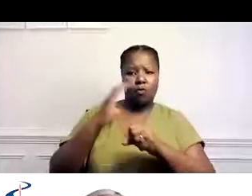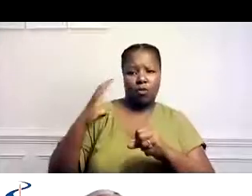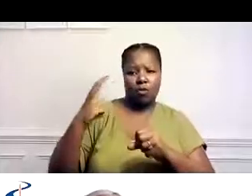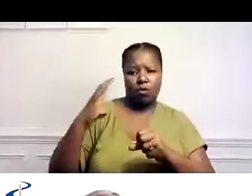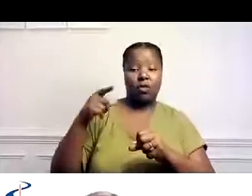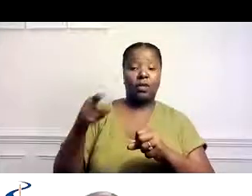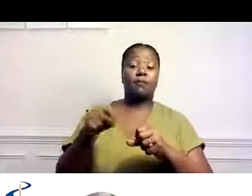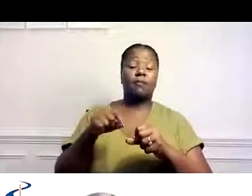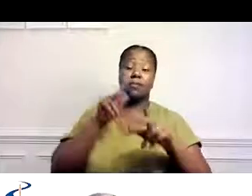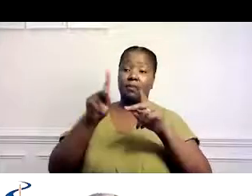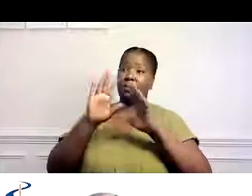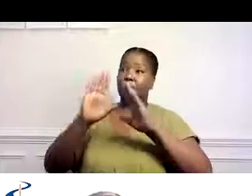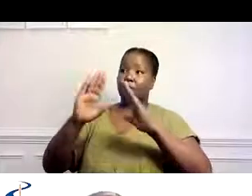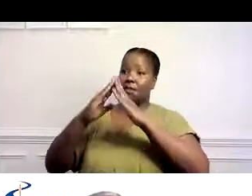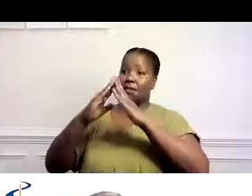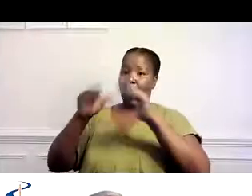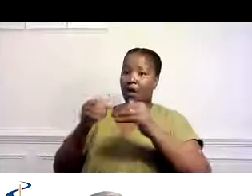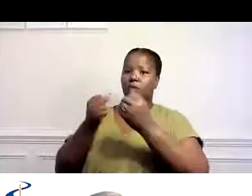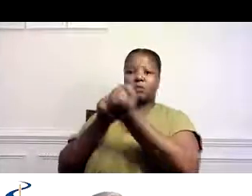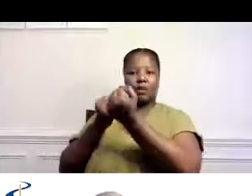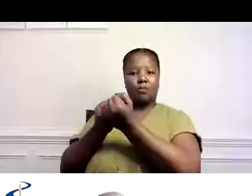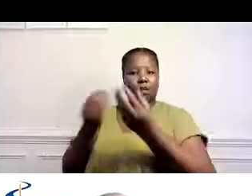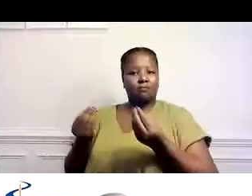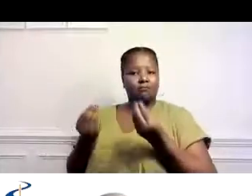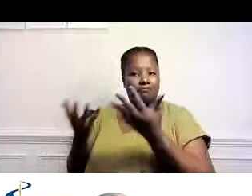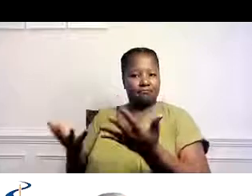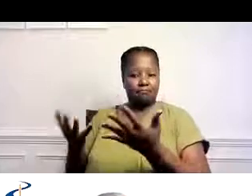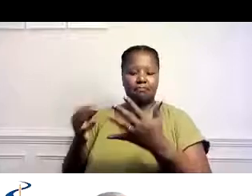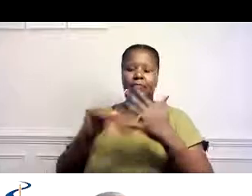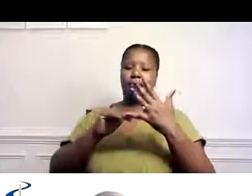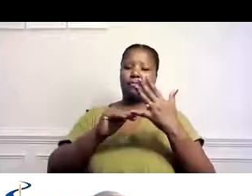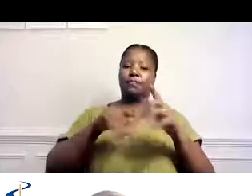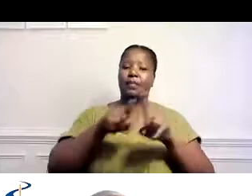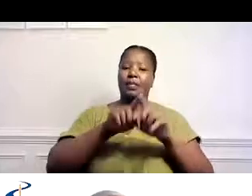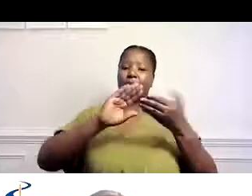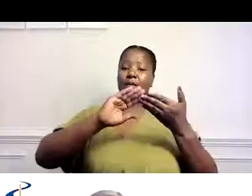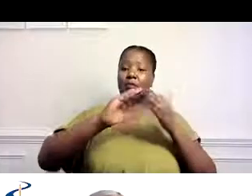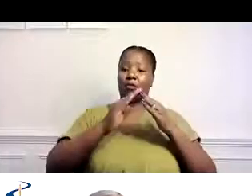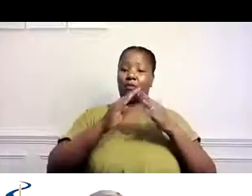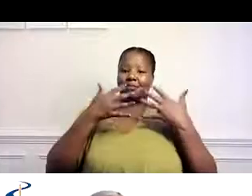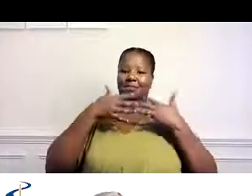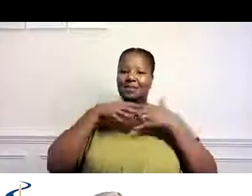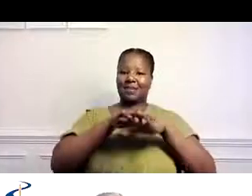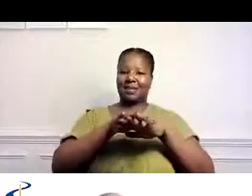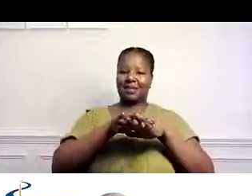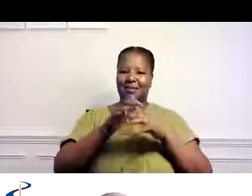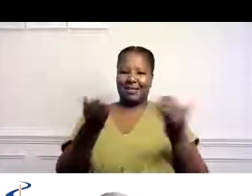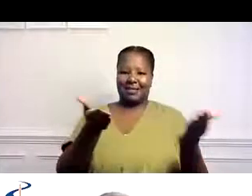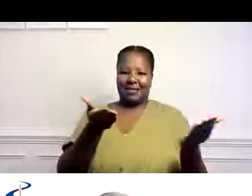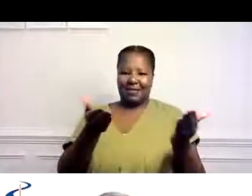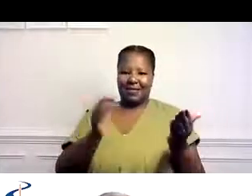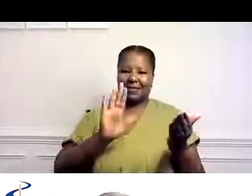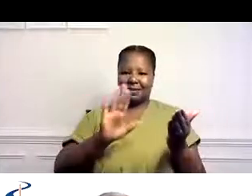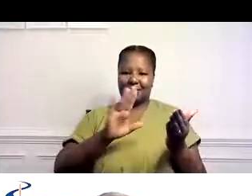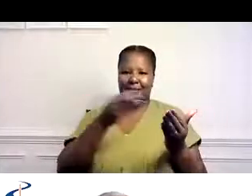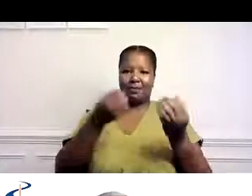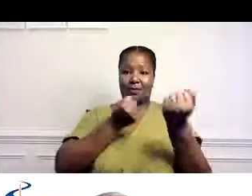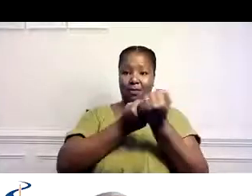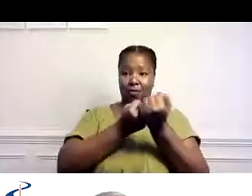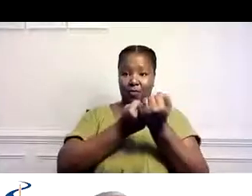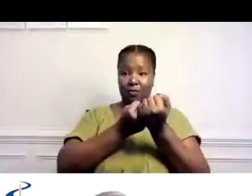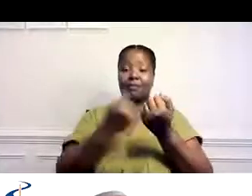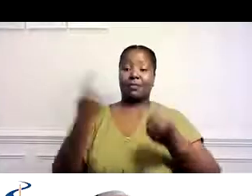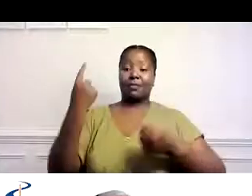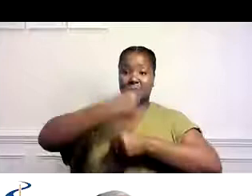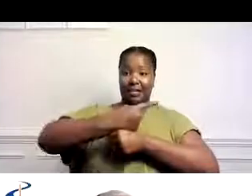entrenamiento para empleo. Apoyar a las personas para que puedan vivir independientemente. Y también integrar o integración